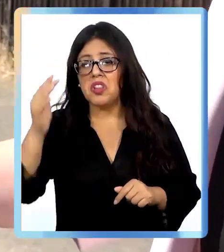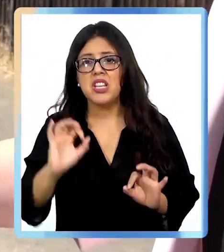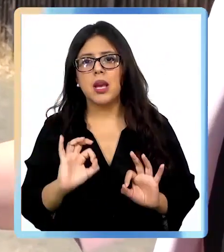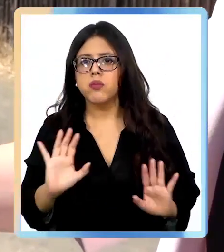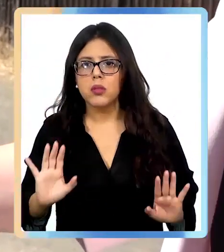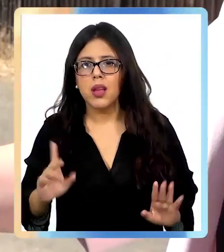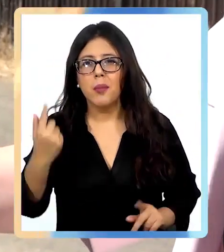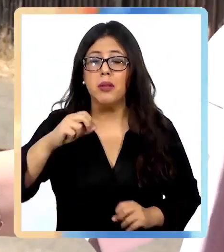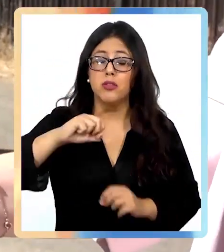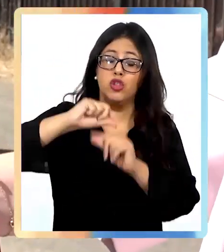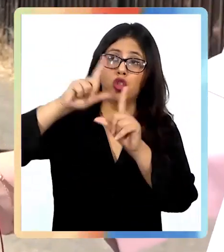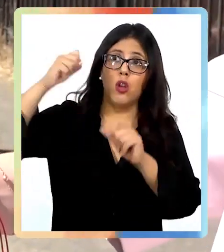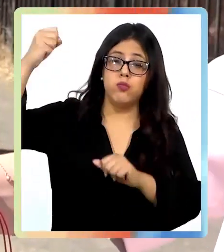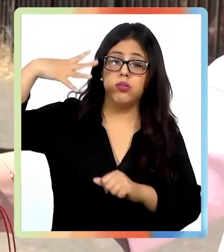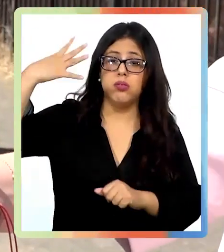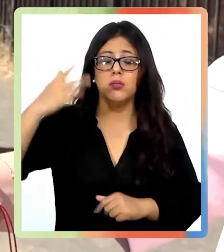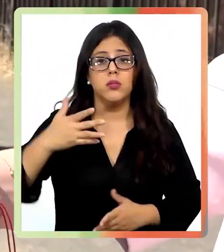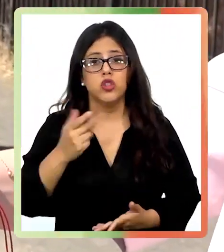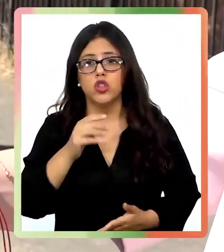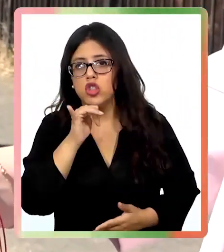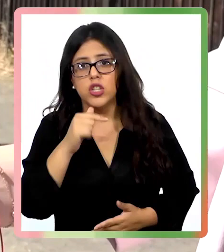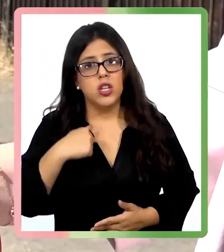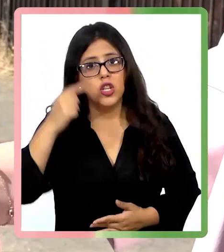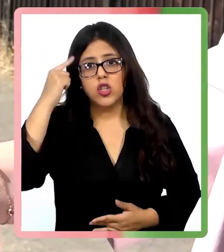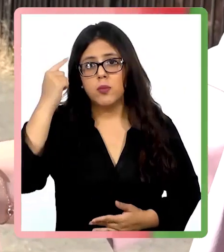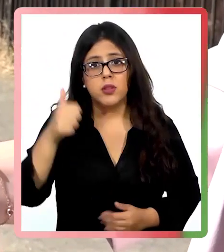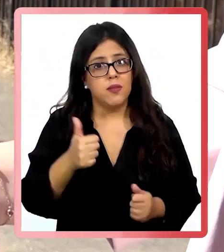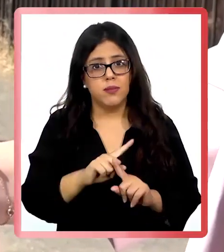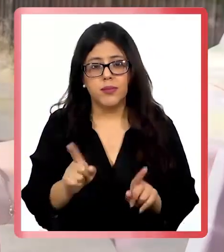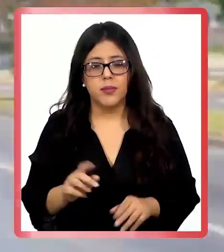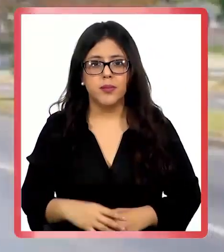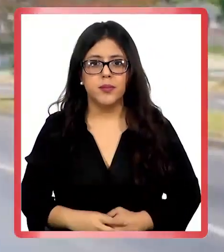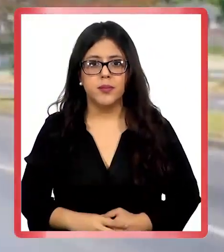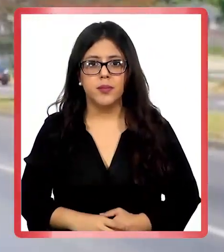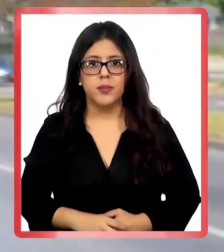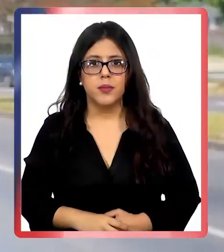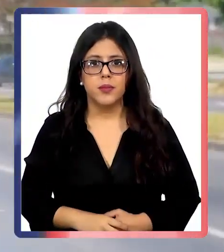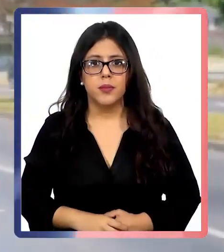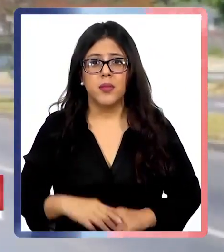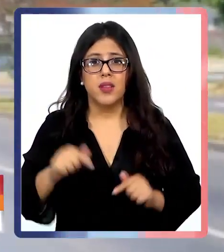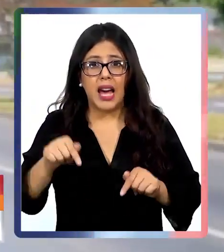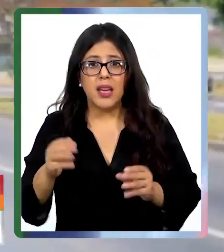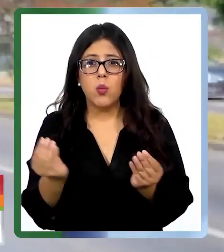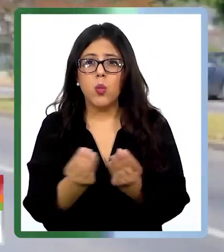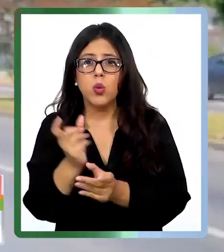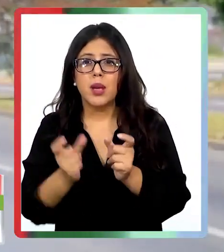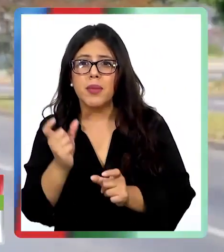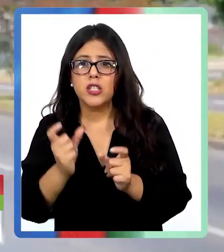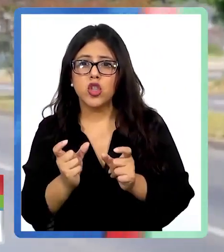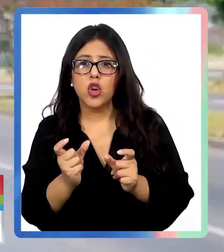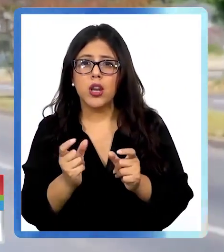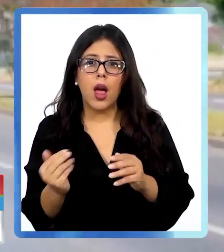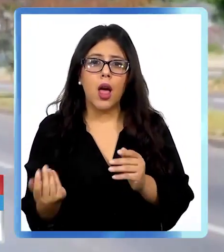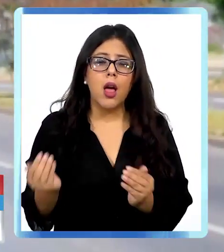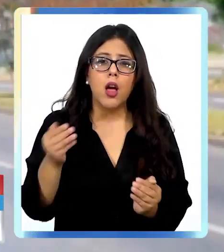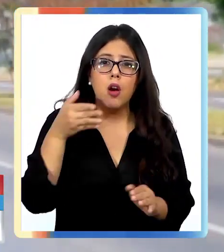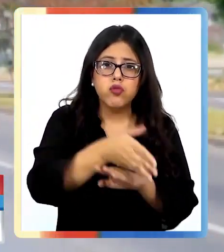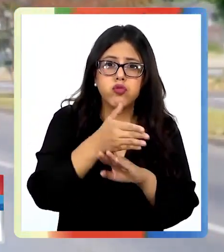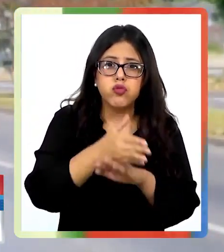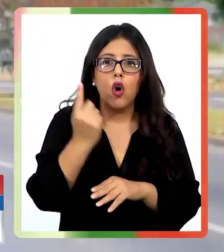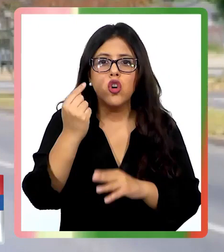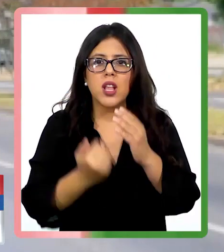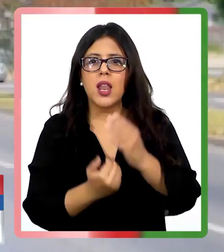cálido, pero con sol. Yo creo que no está bien. Un fuerte aumento de demanda a partir de las 11 de la mañana.